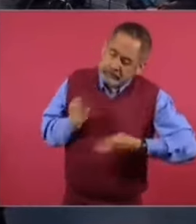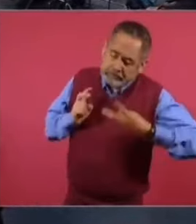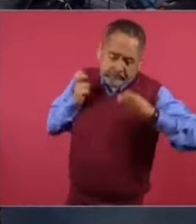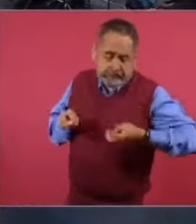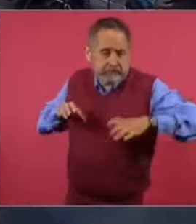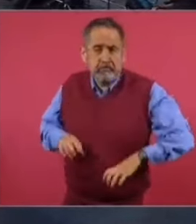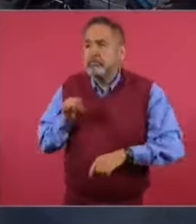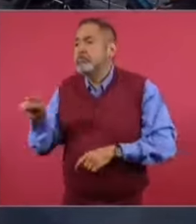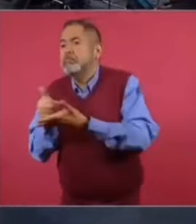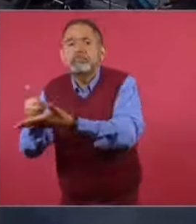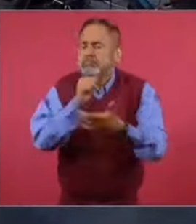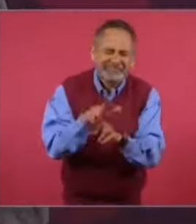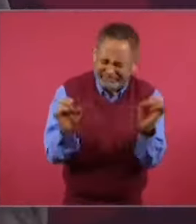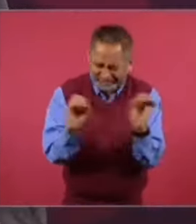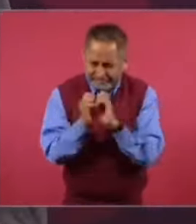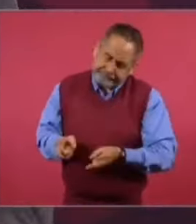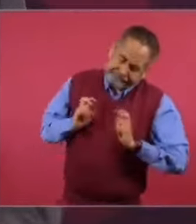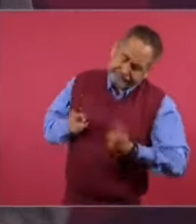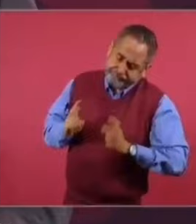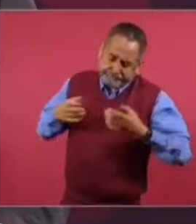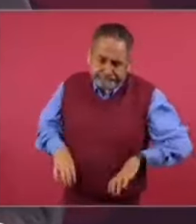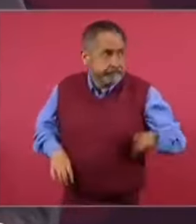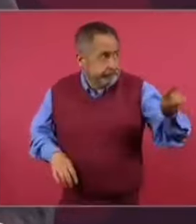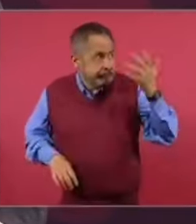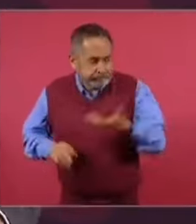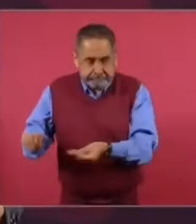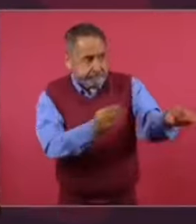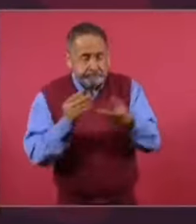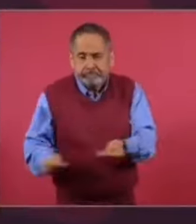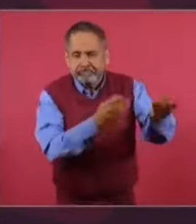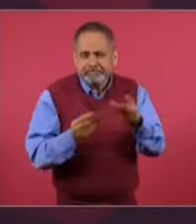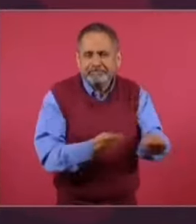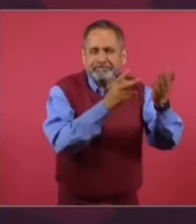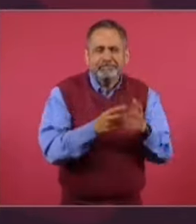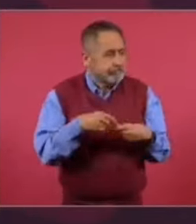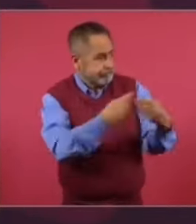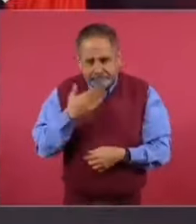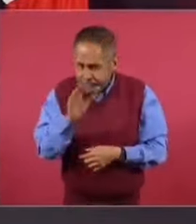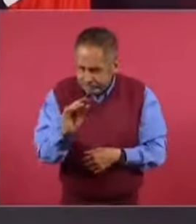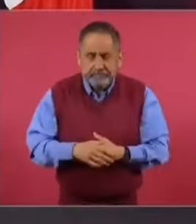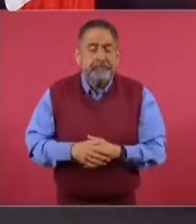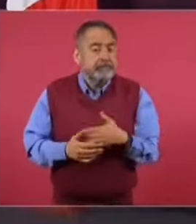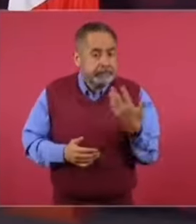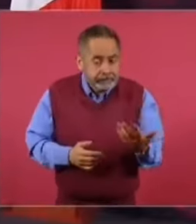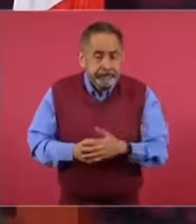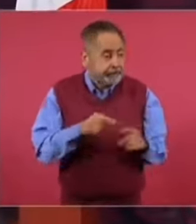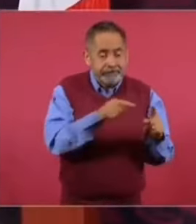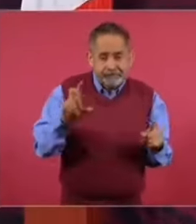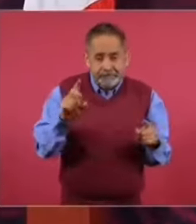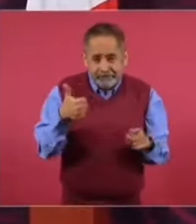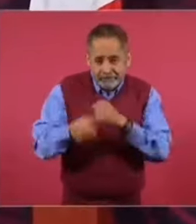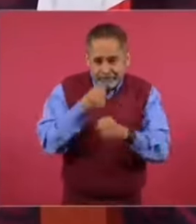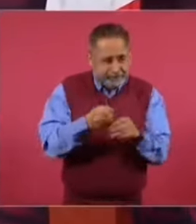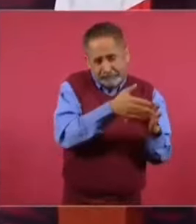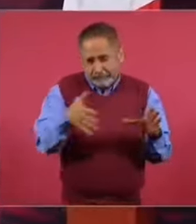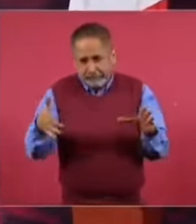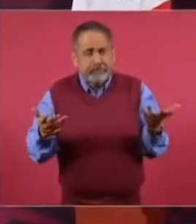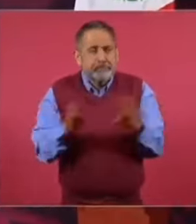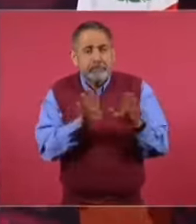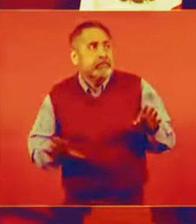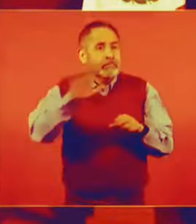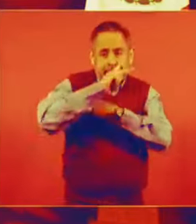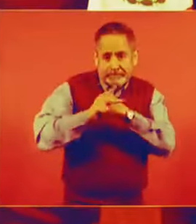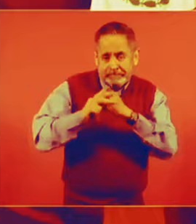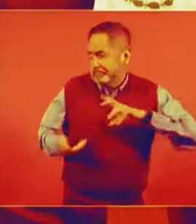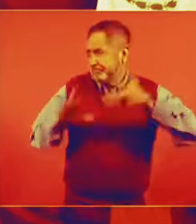robar y a facilitar la política privatizadora. Entonces, después de 36 años, pues ¿cómo está